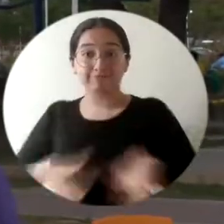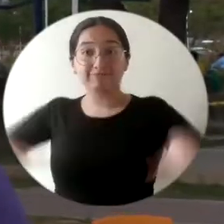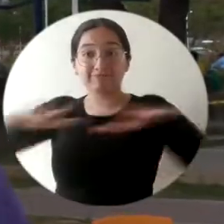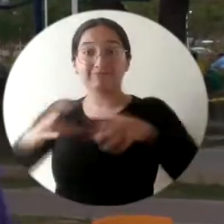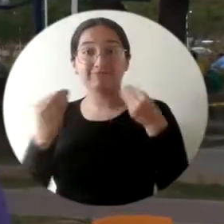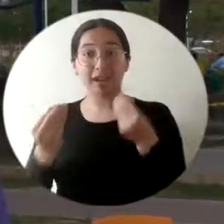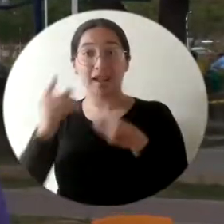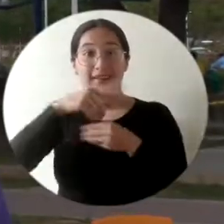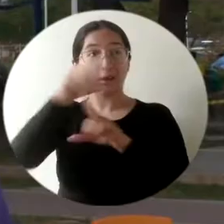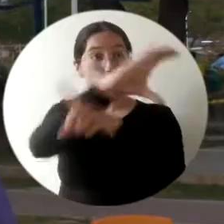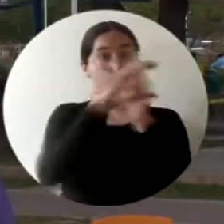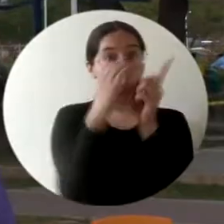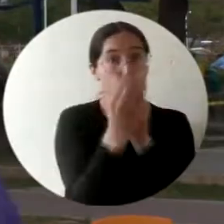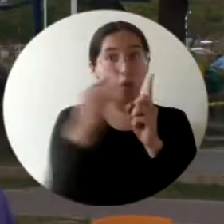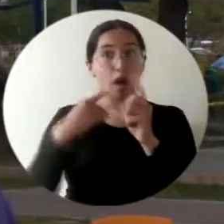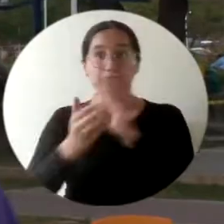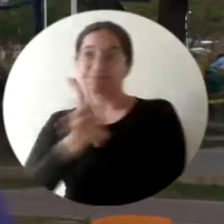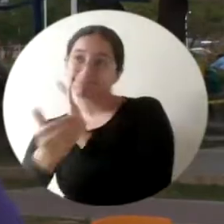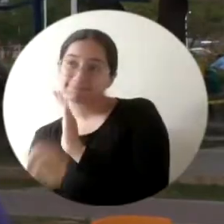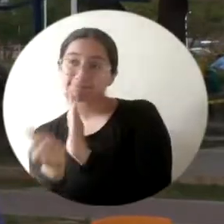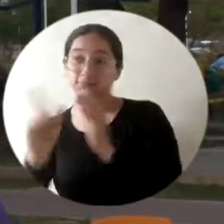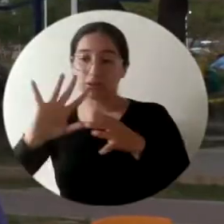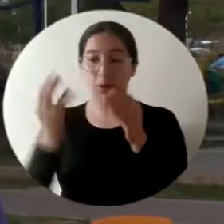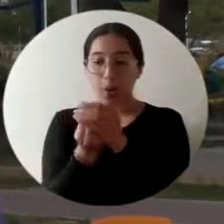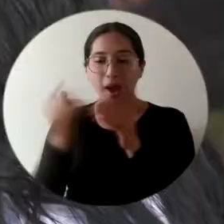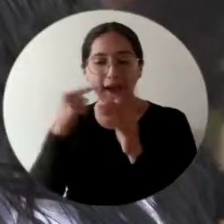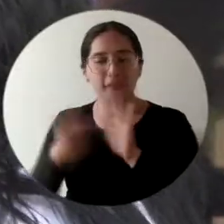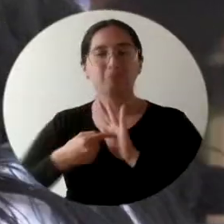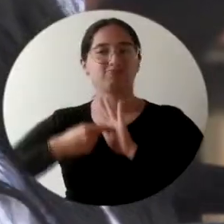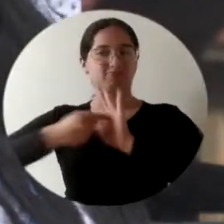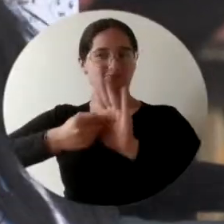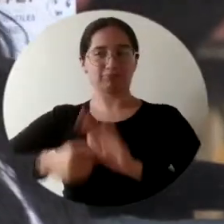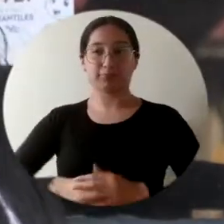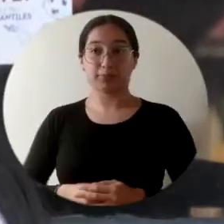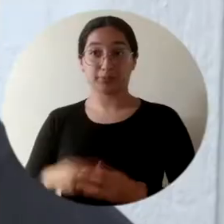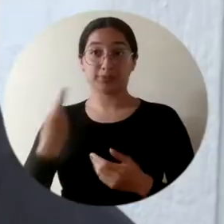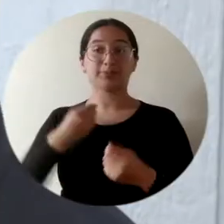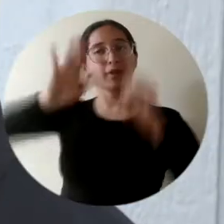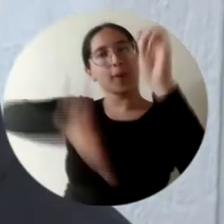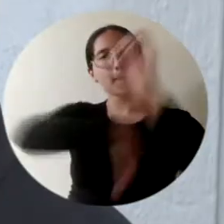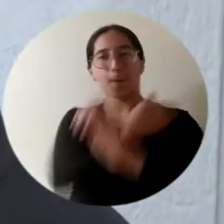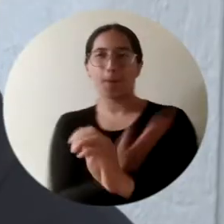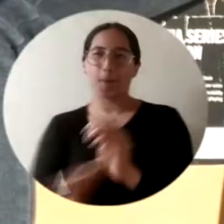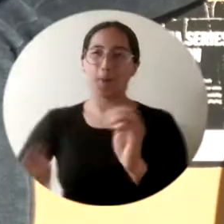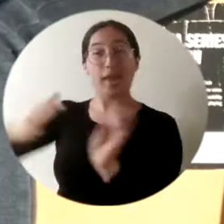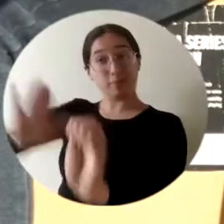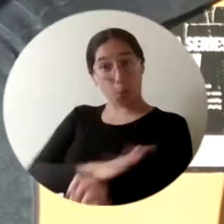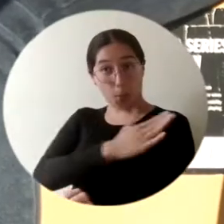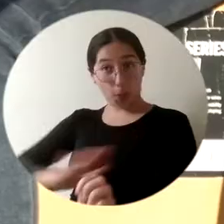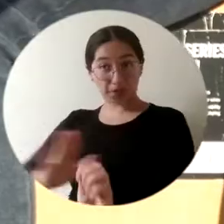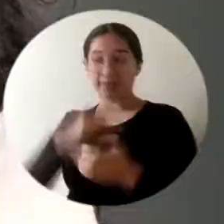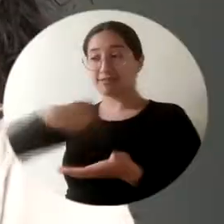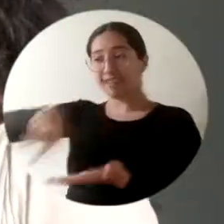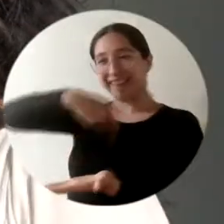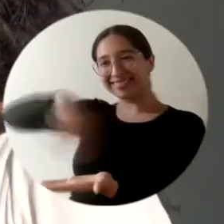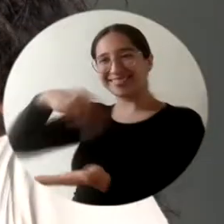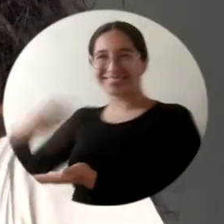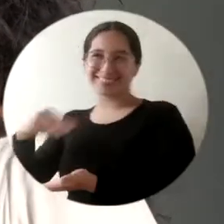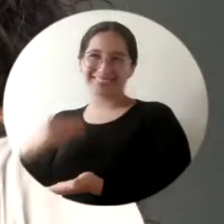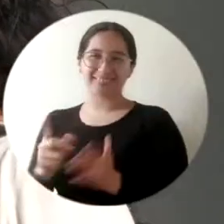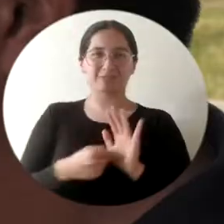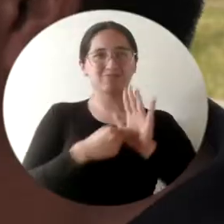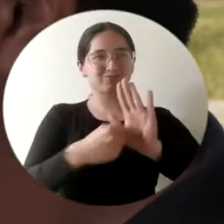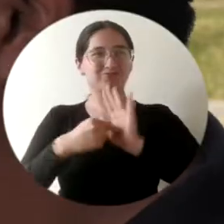que el talento, la cultura y la inclusión sean los protagonistas. La poesía, la música y la danza le dieron un ambiente de cultura y